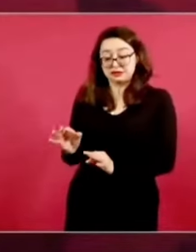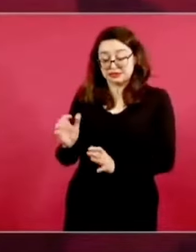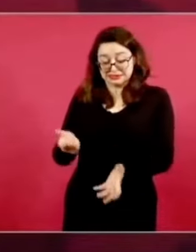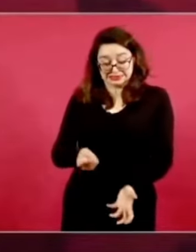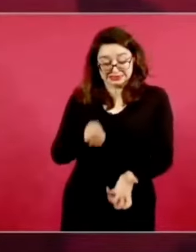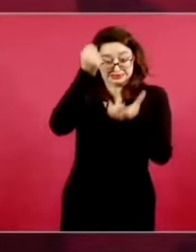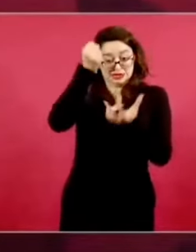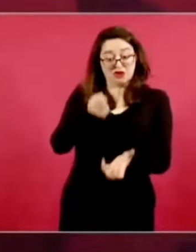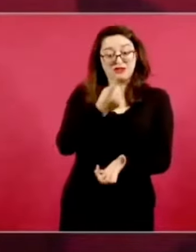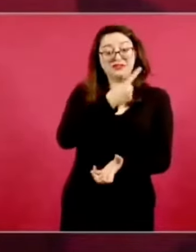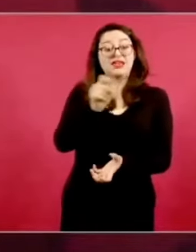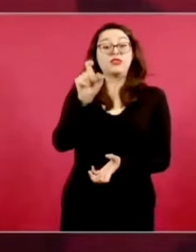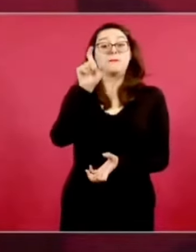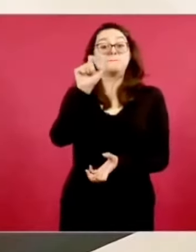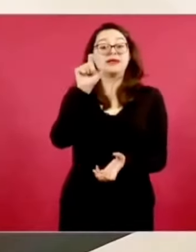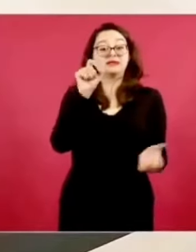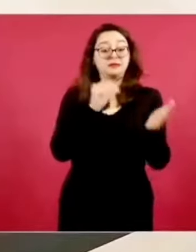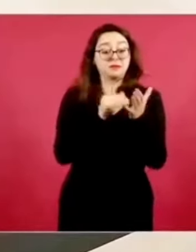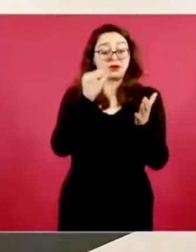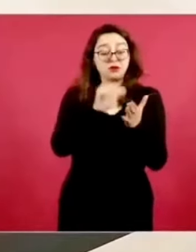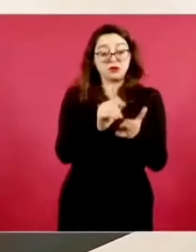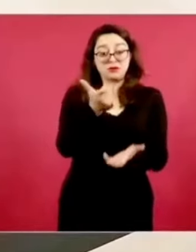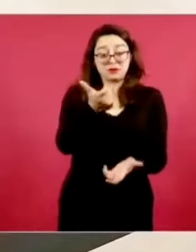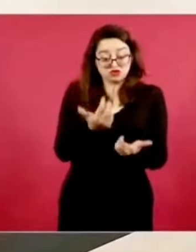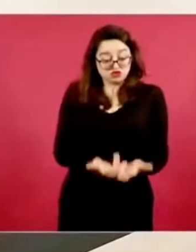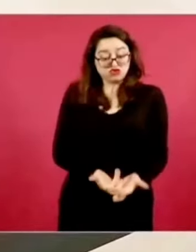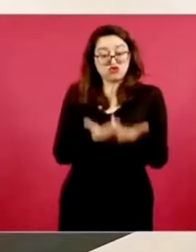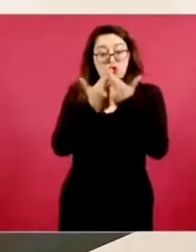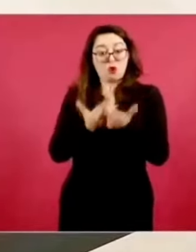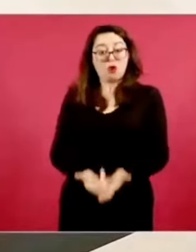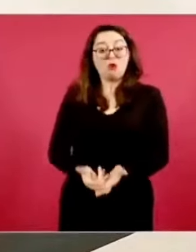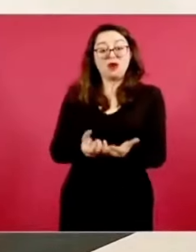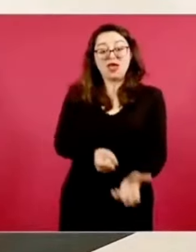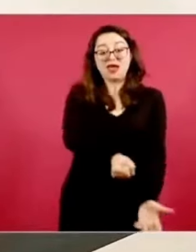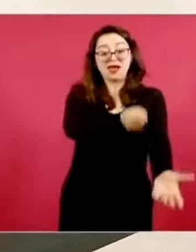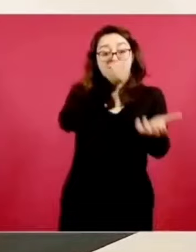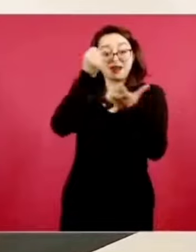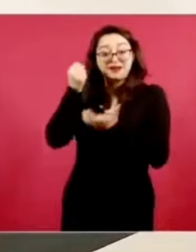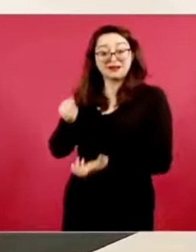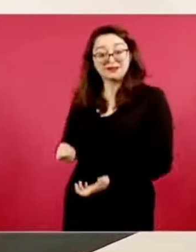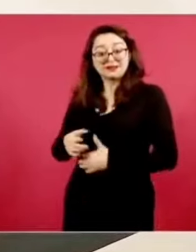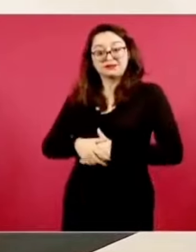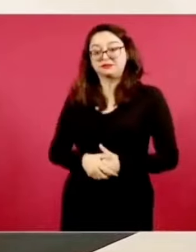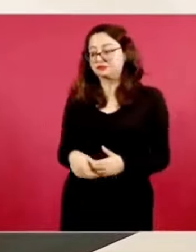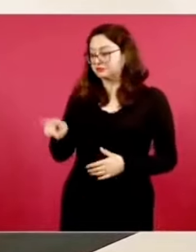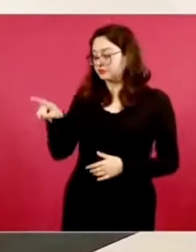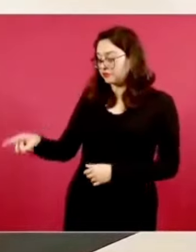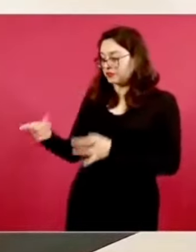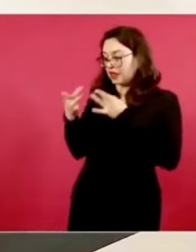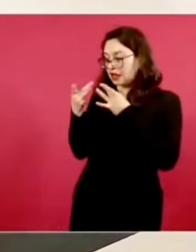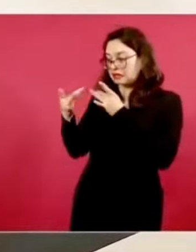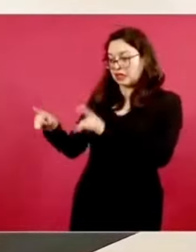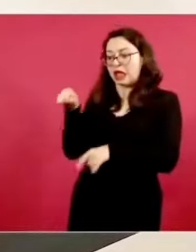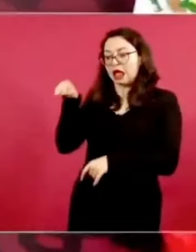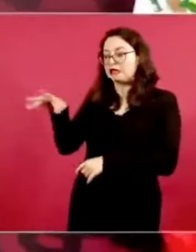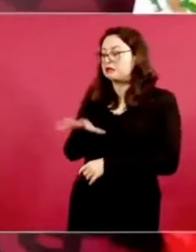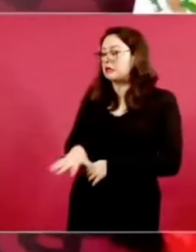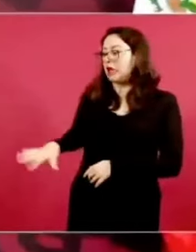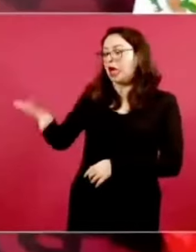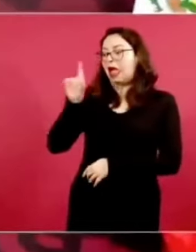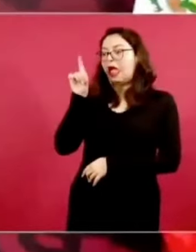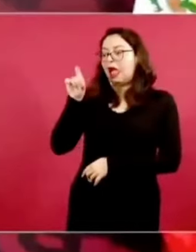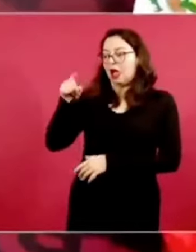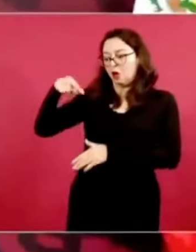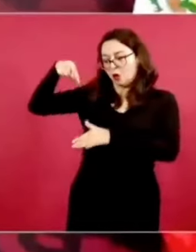cerca